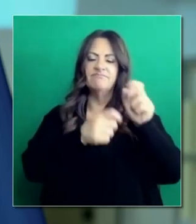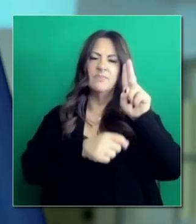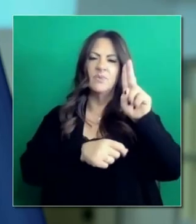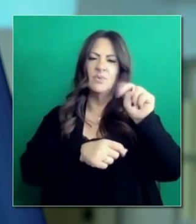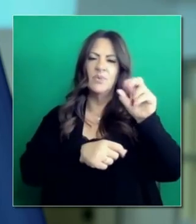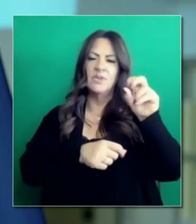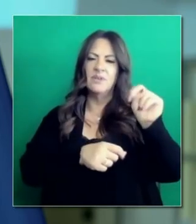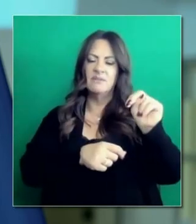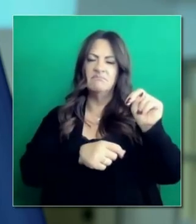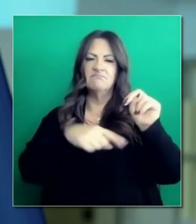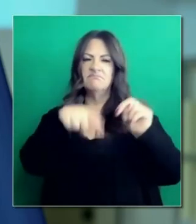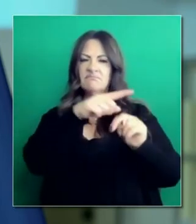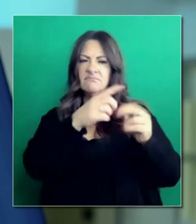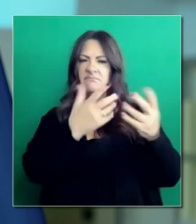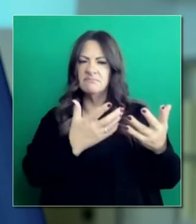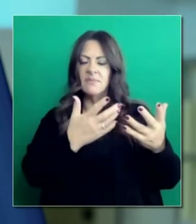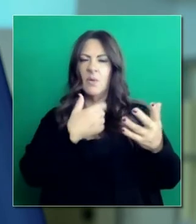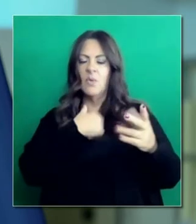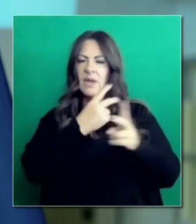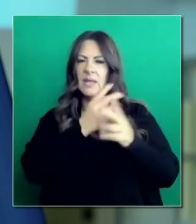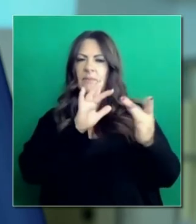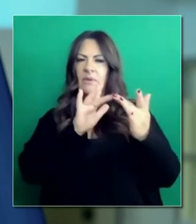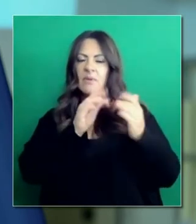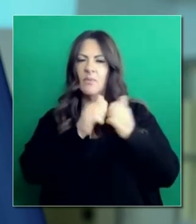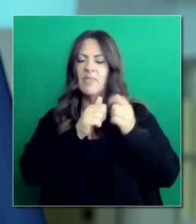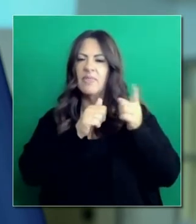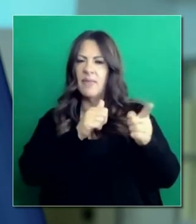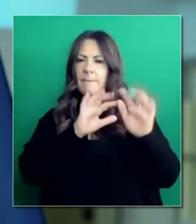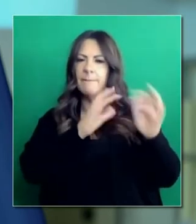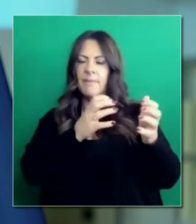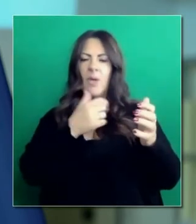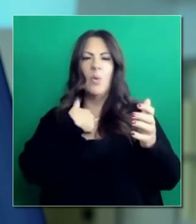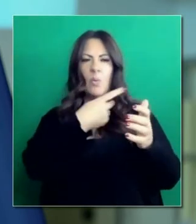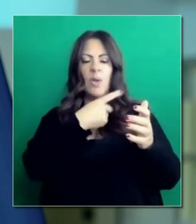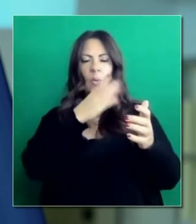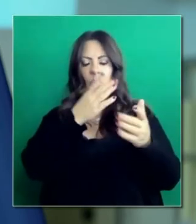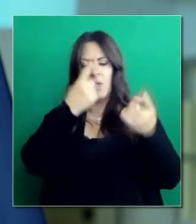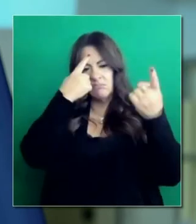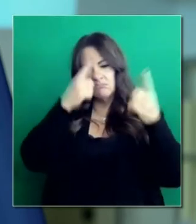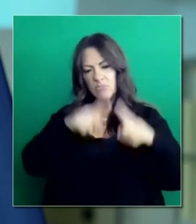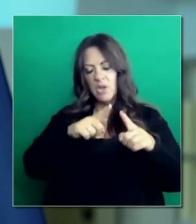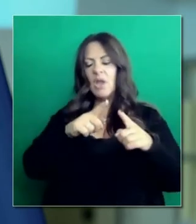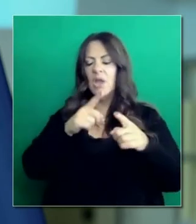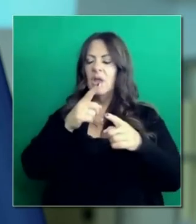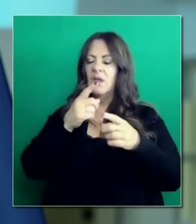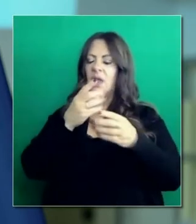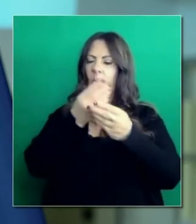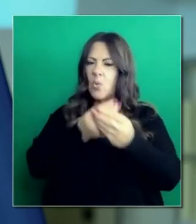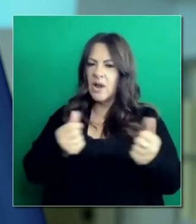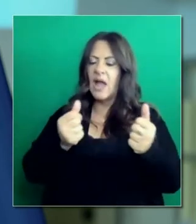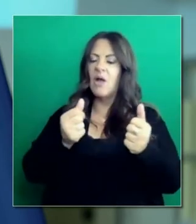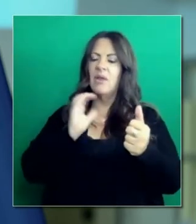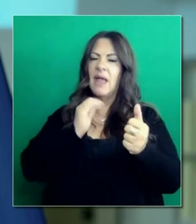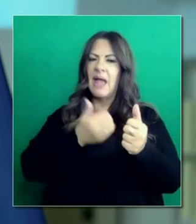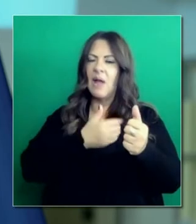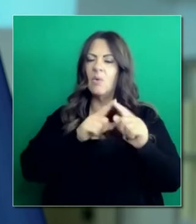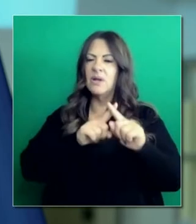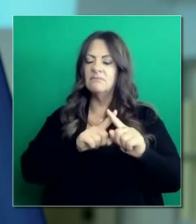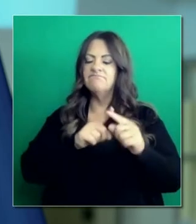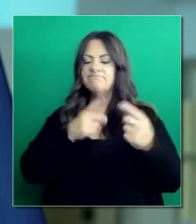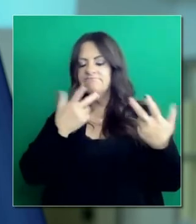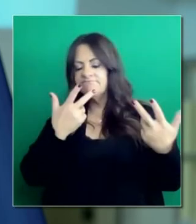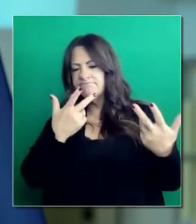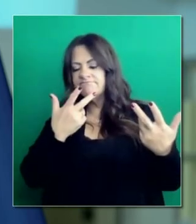han comunicado conmigo directamente y estamos confiados en que trabajaremos y resolveremos estos problemas. Y si me lo permite, quiero reconocer